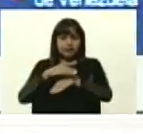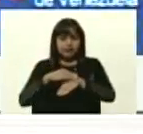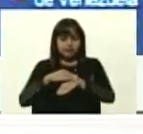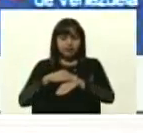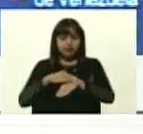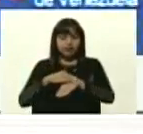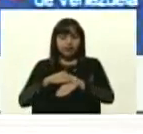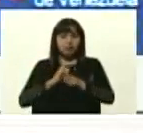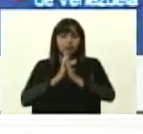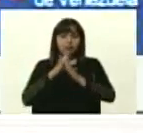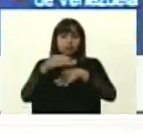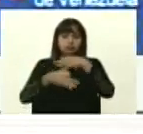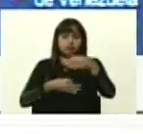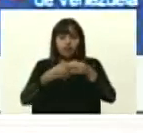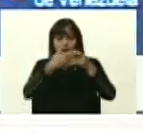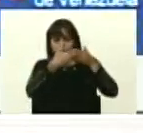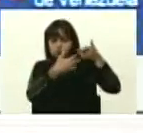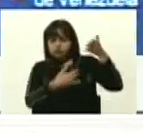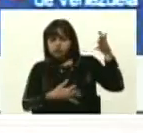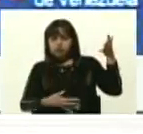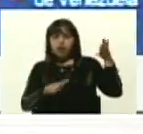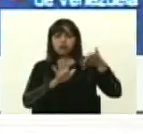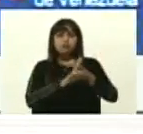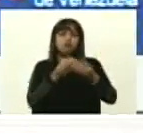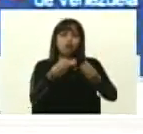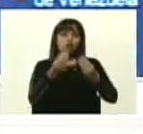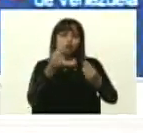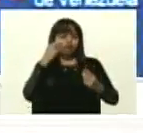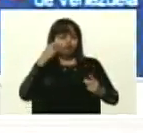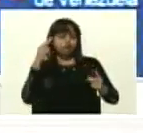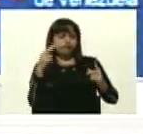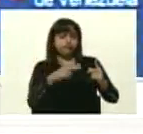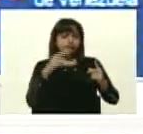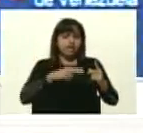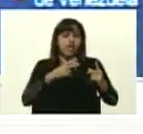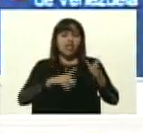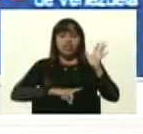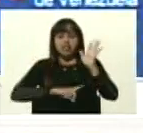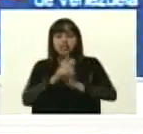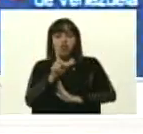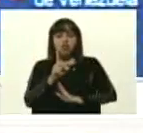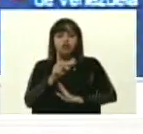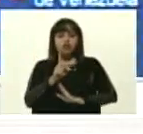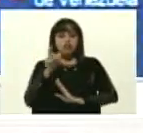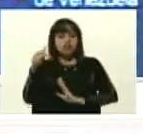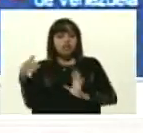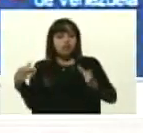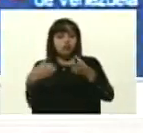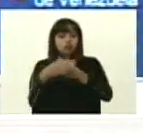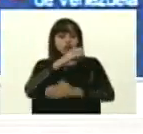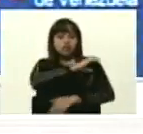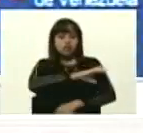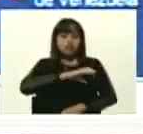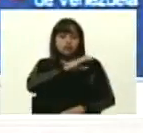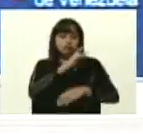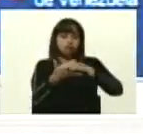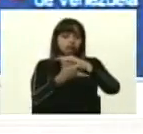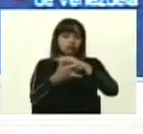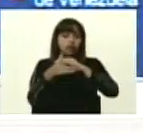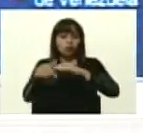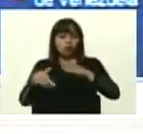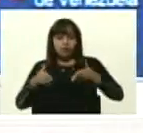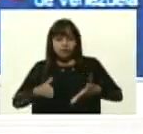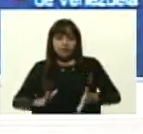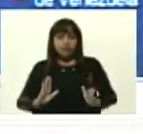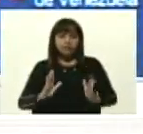completo de las perspectivas de desarrollo de este gran polo científico y tecnológico que hoy nace.